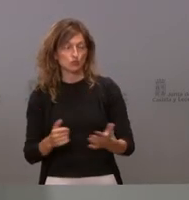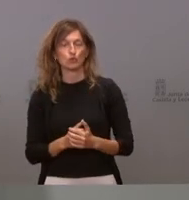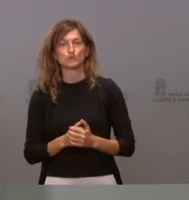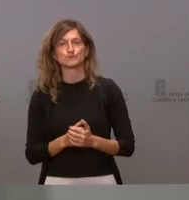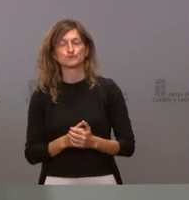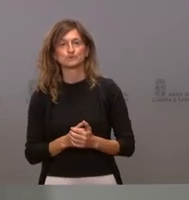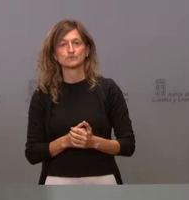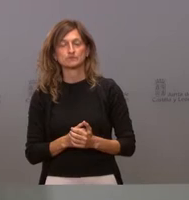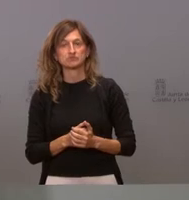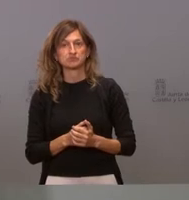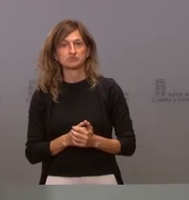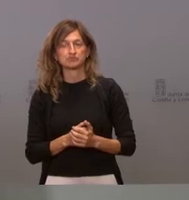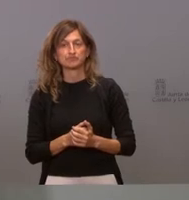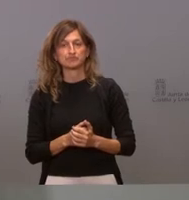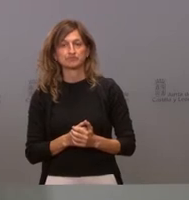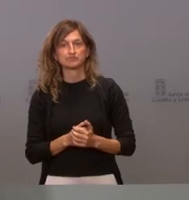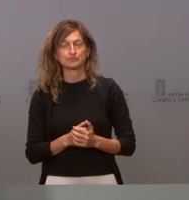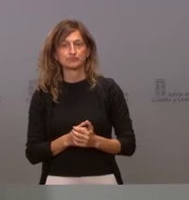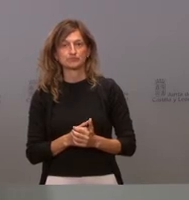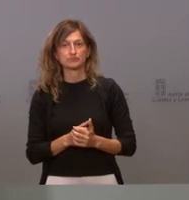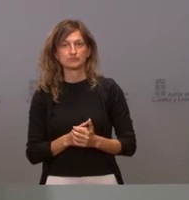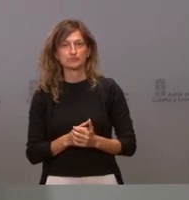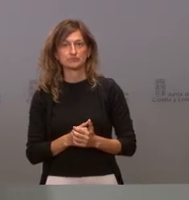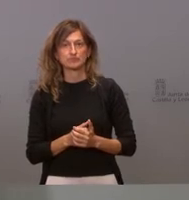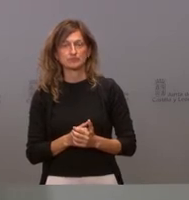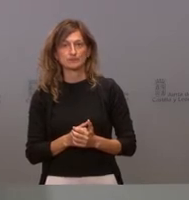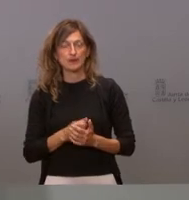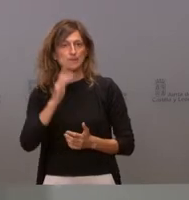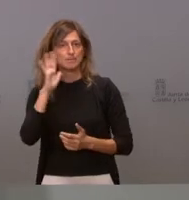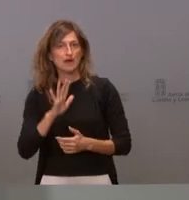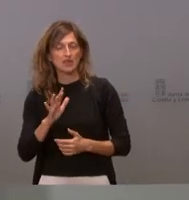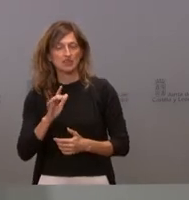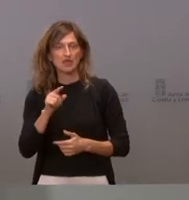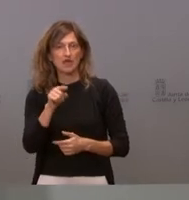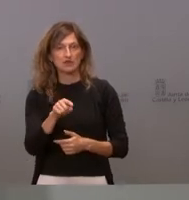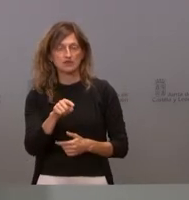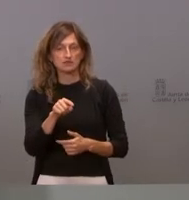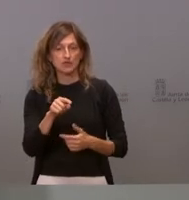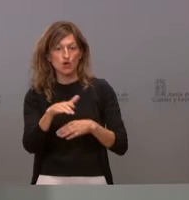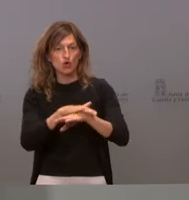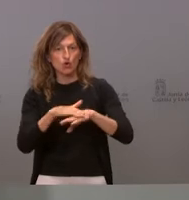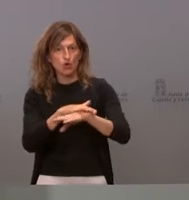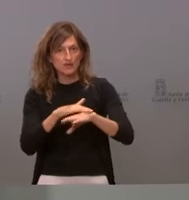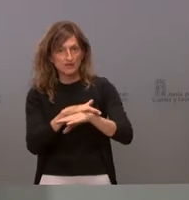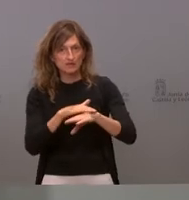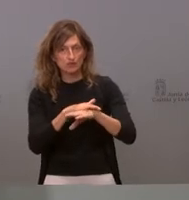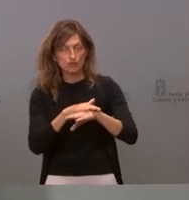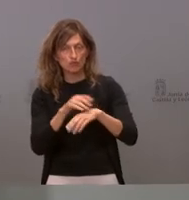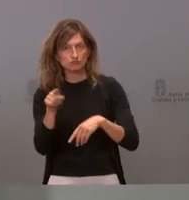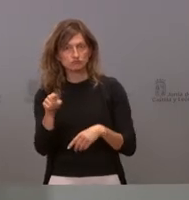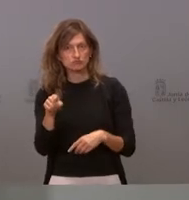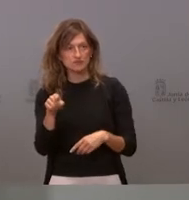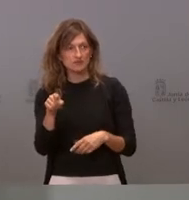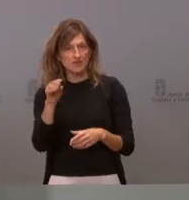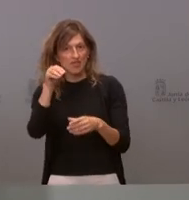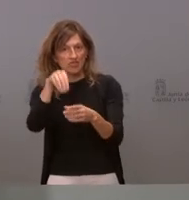en el cual parece ser que hay una intervención por parte del Gobierno que podría haber dado